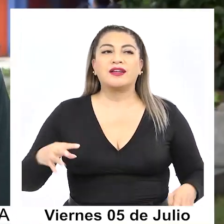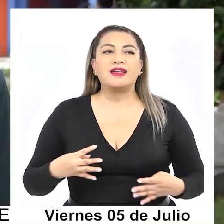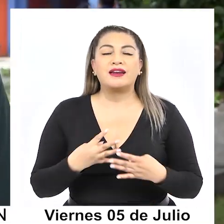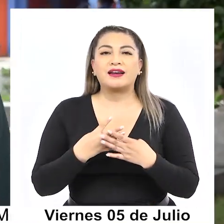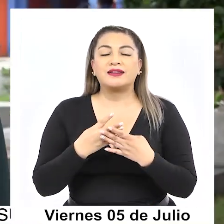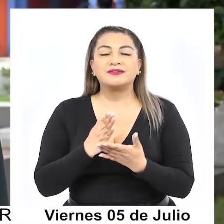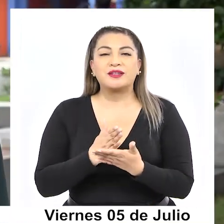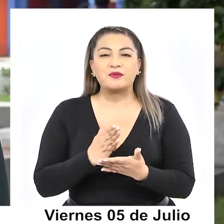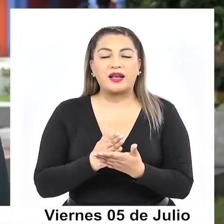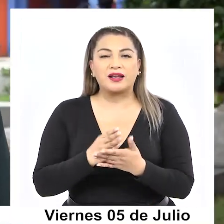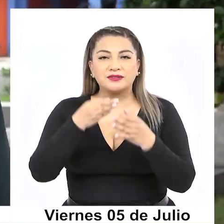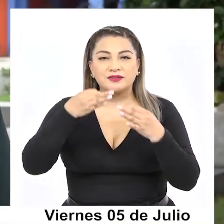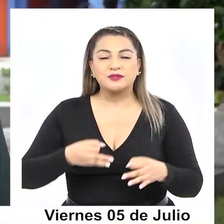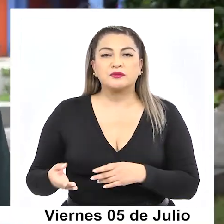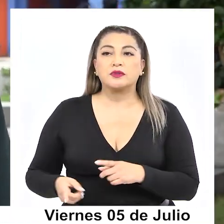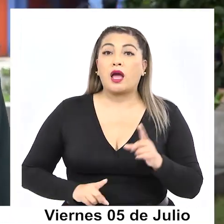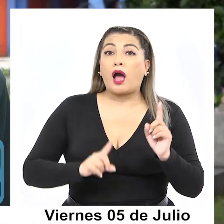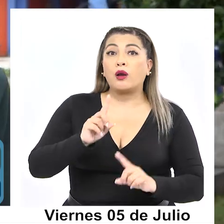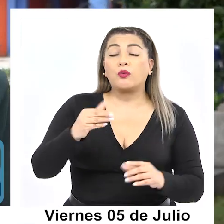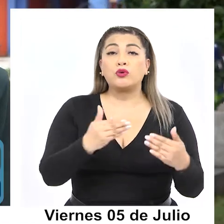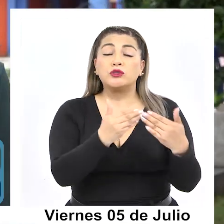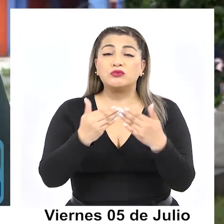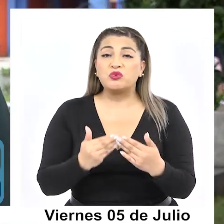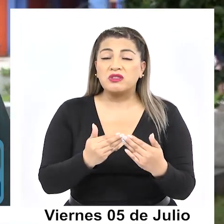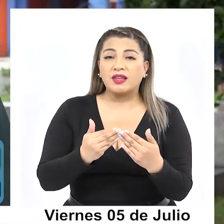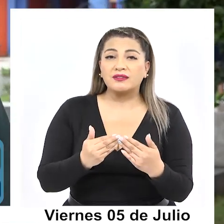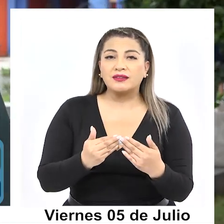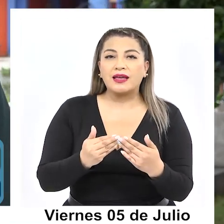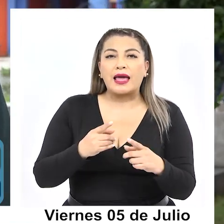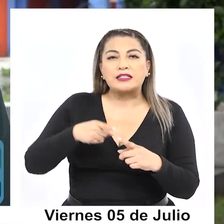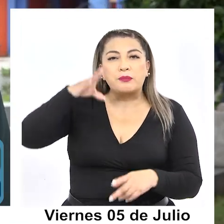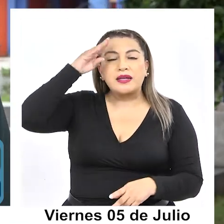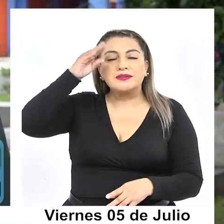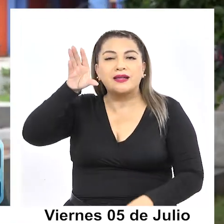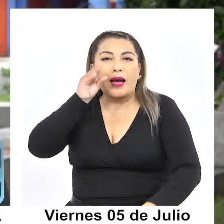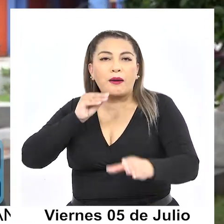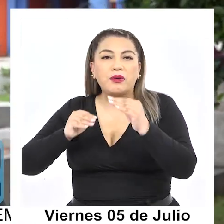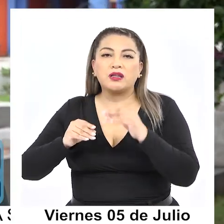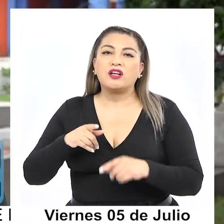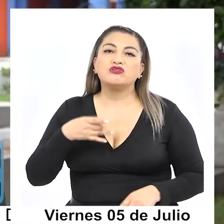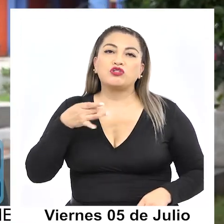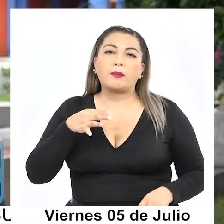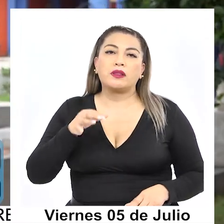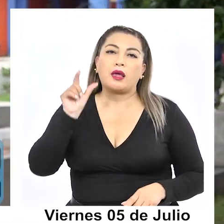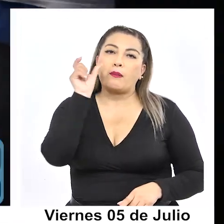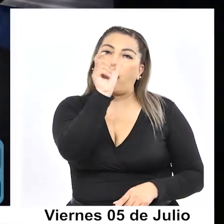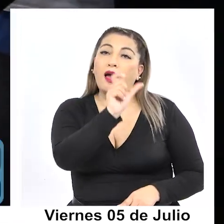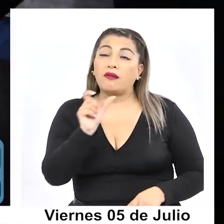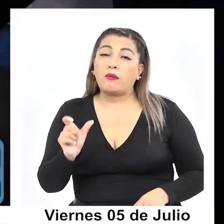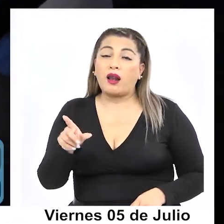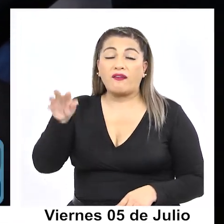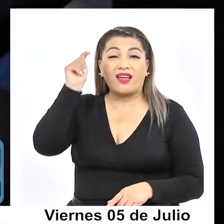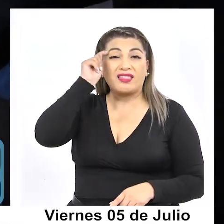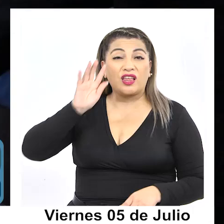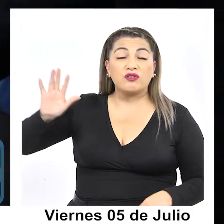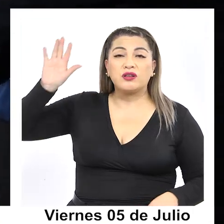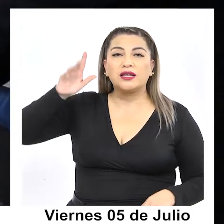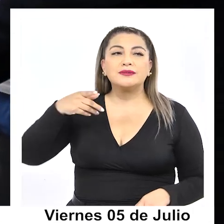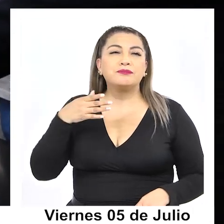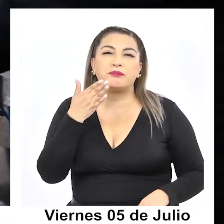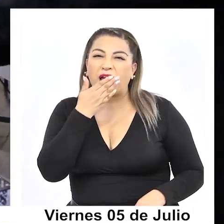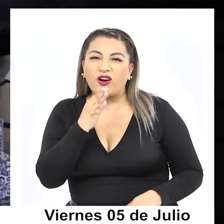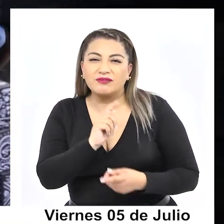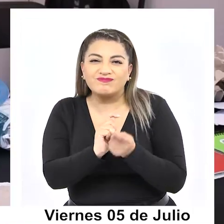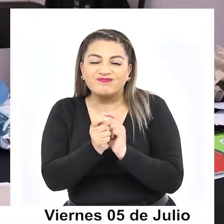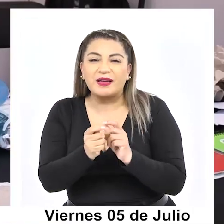La idea es que ellos, en base a la experiencia, aprendan, que no sea teórico, sino que sea muy práctico. Y claro, la intervención